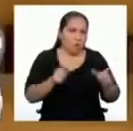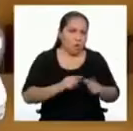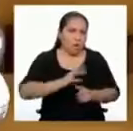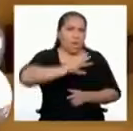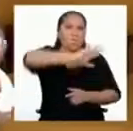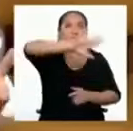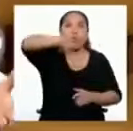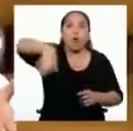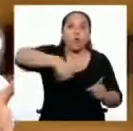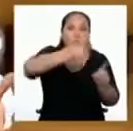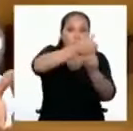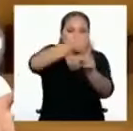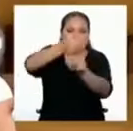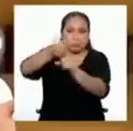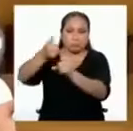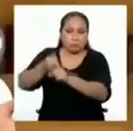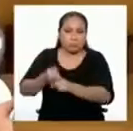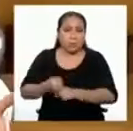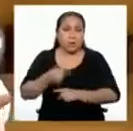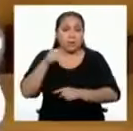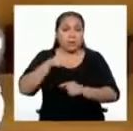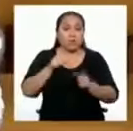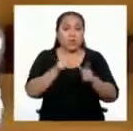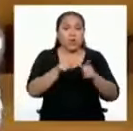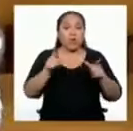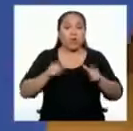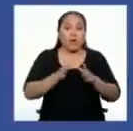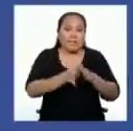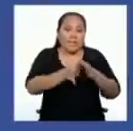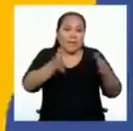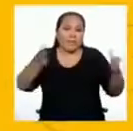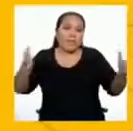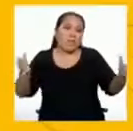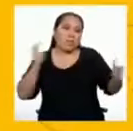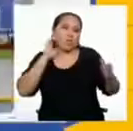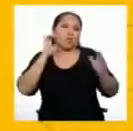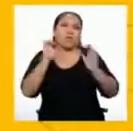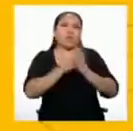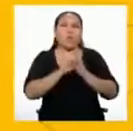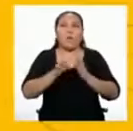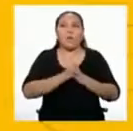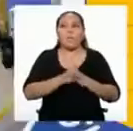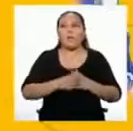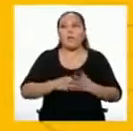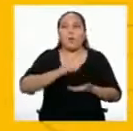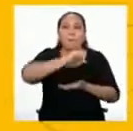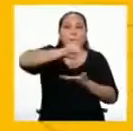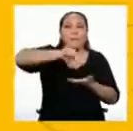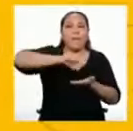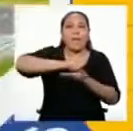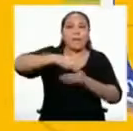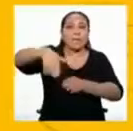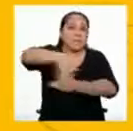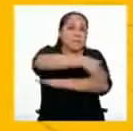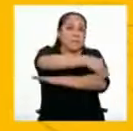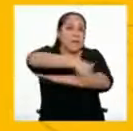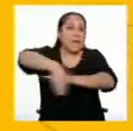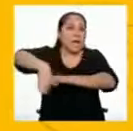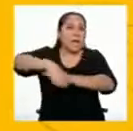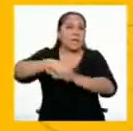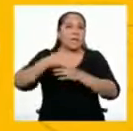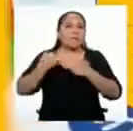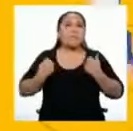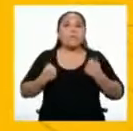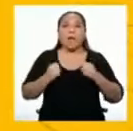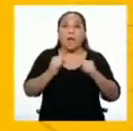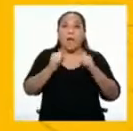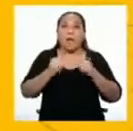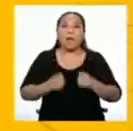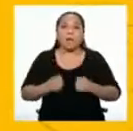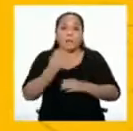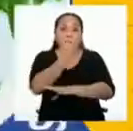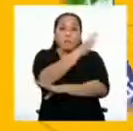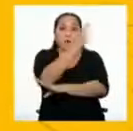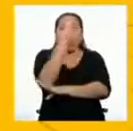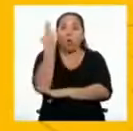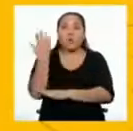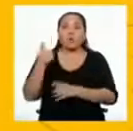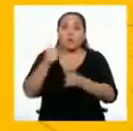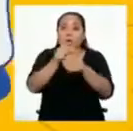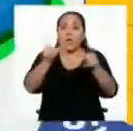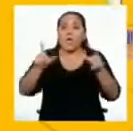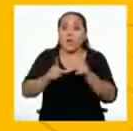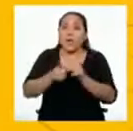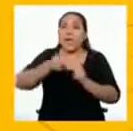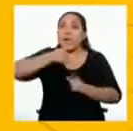pertenece. Pueden ser espacios abiertos, por ejemplo, plazas, calles, parques, bosques,